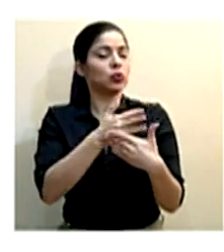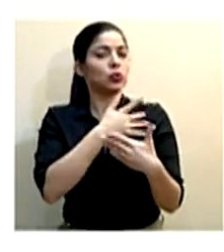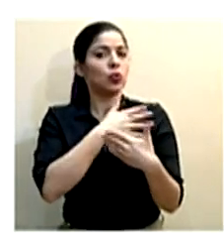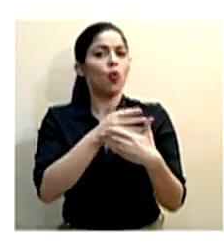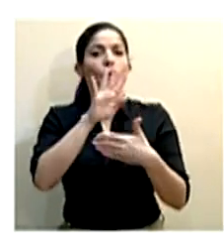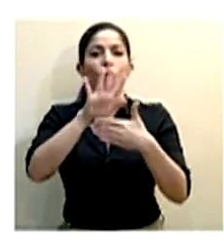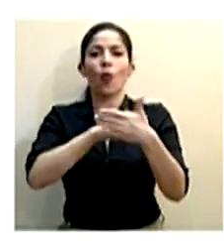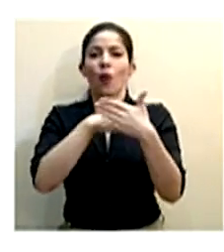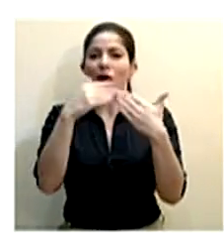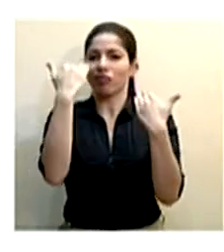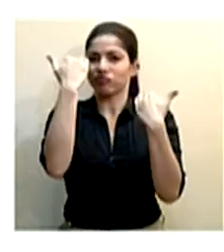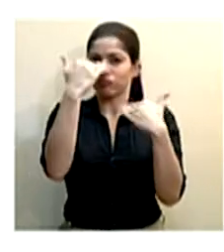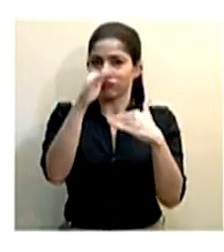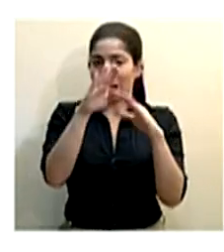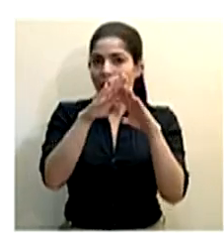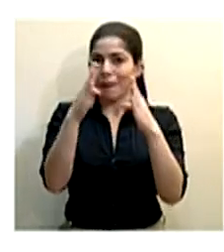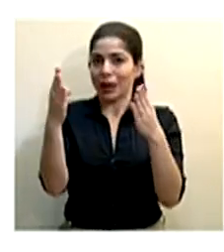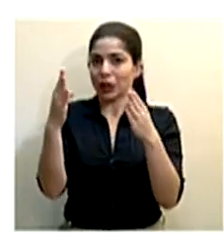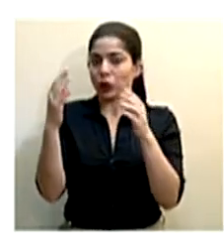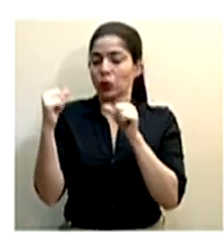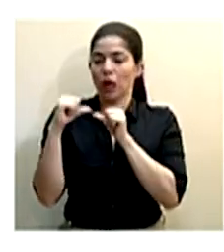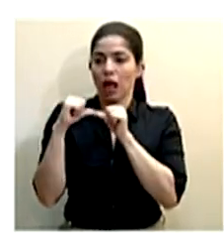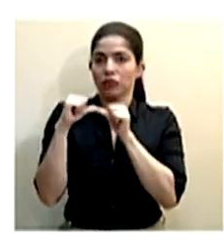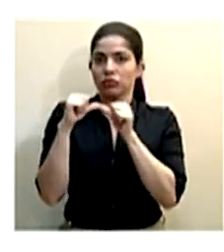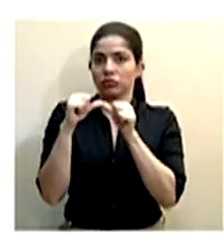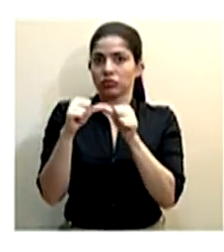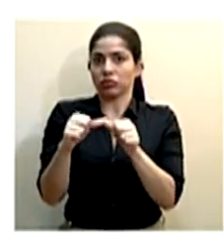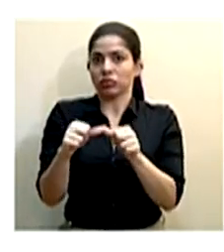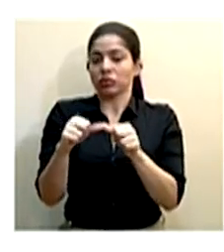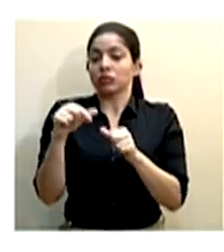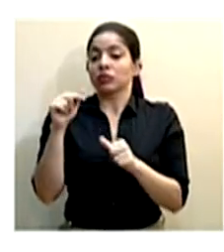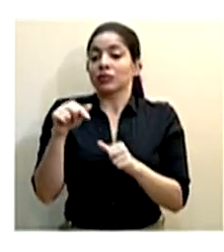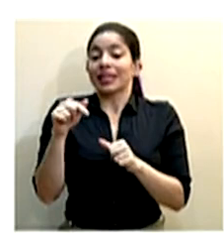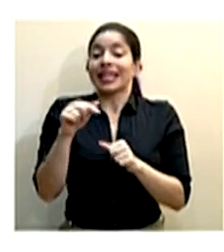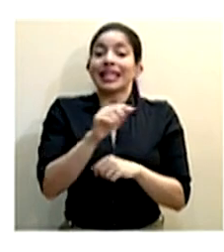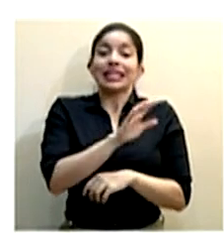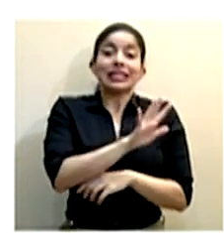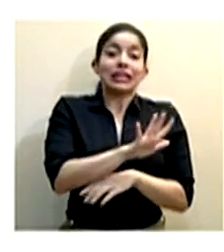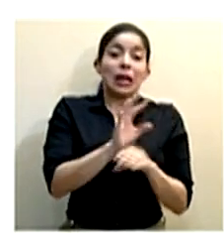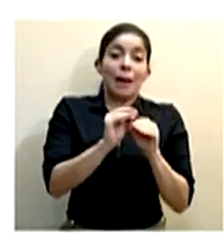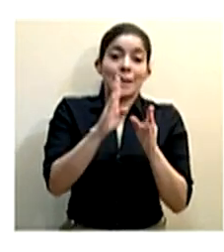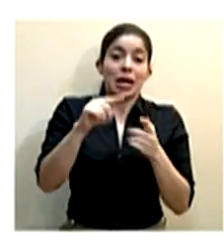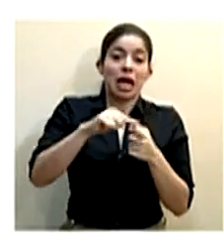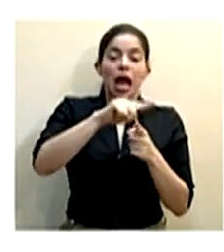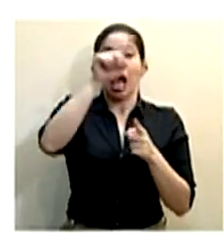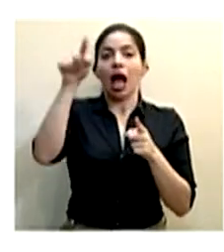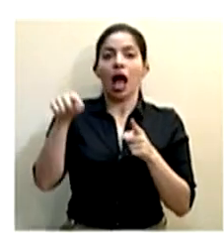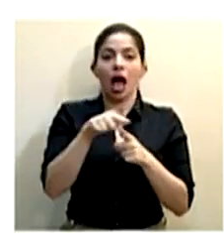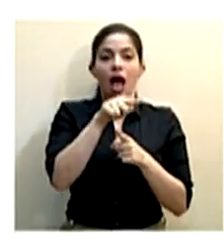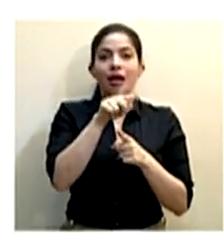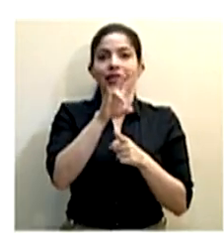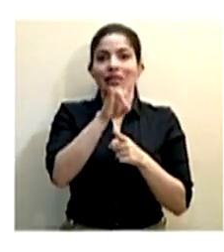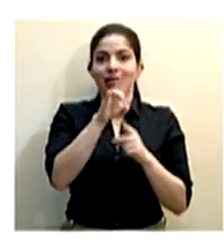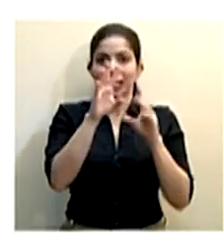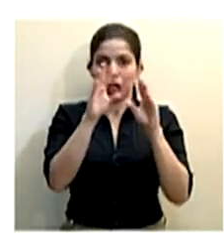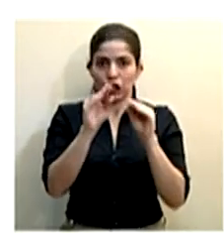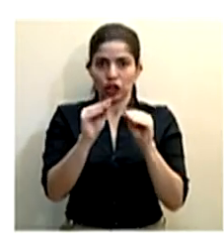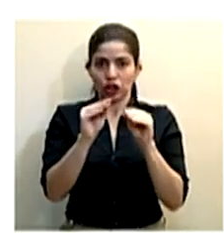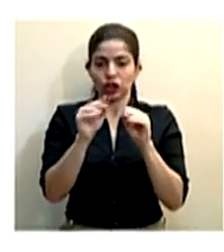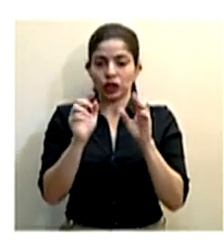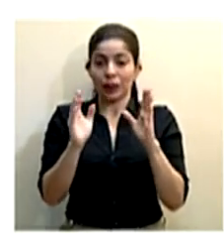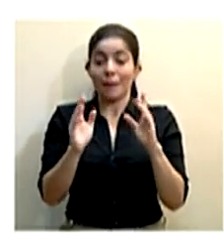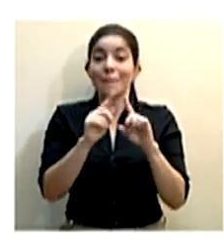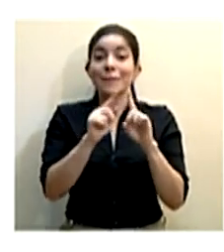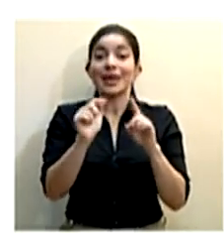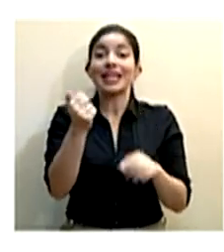de restricción y apertura que está desde las 5 de la mañana hasta las 7 de la noche, pero a